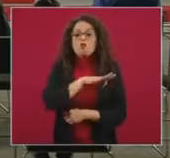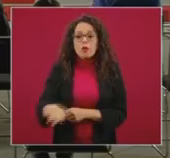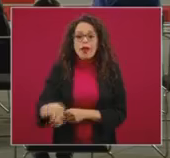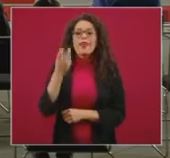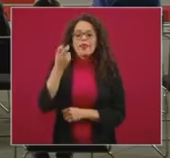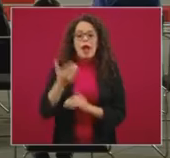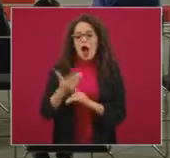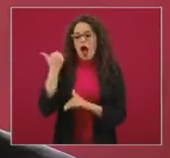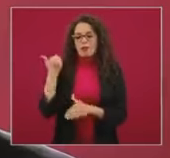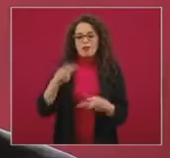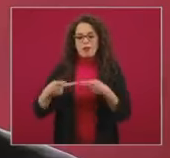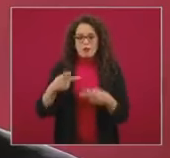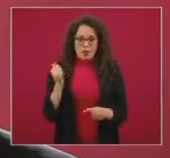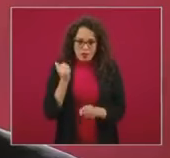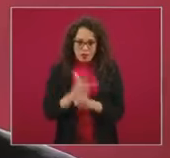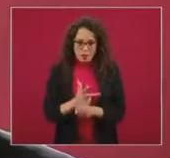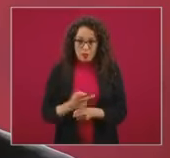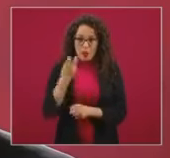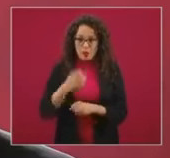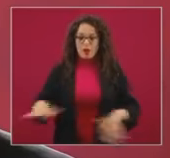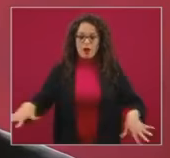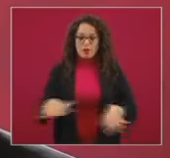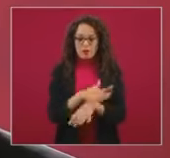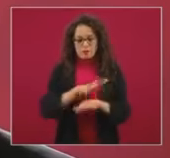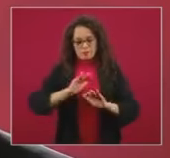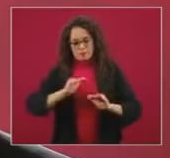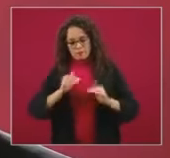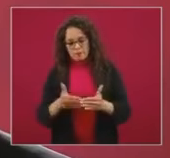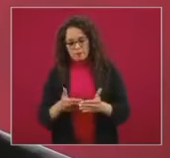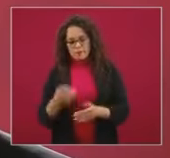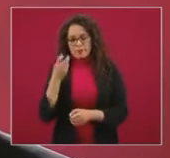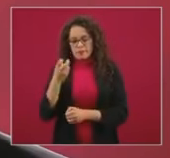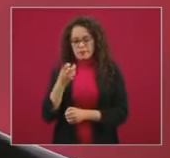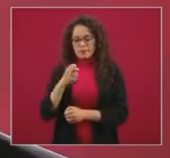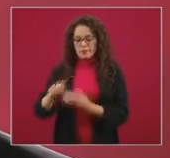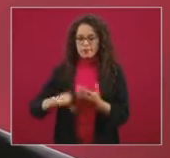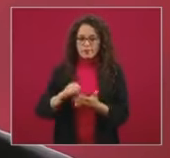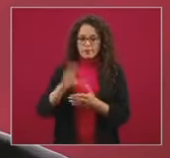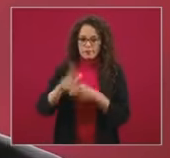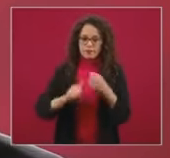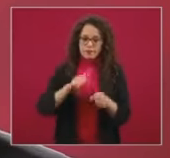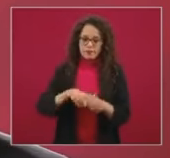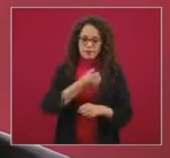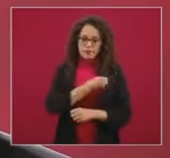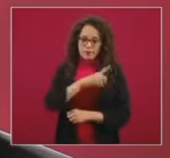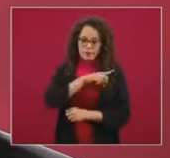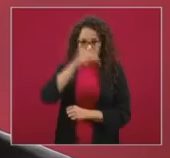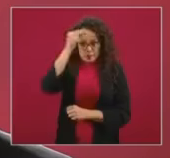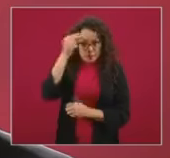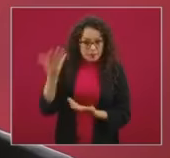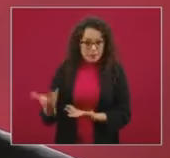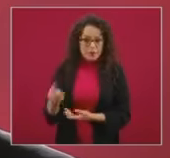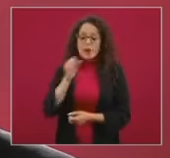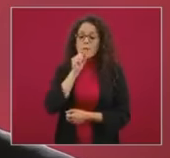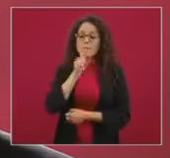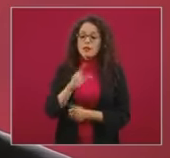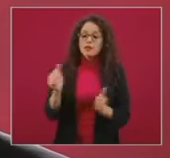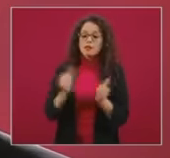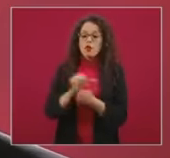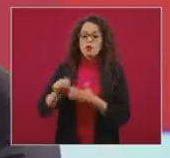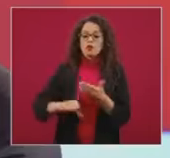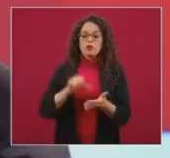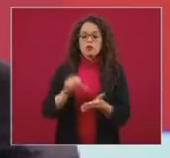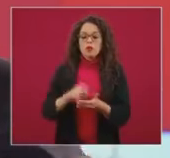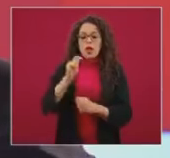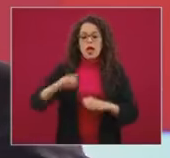requiere un cambio de enfoque y por eso la creación del Centro Nacional de Inteligencia en Salud que junto con el Centro Nacional de Emergencias en